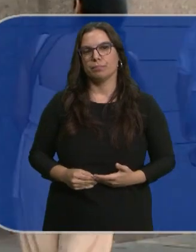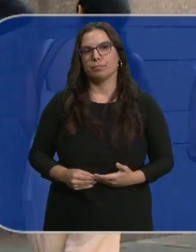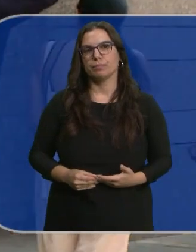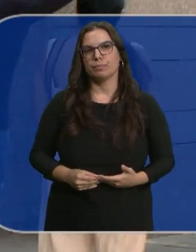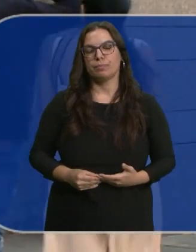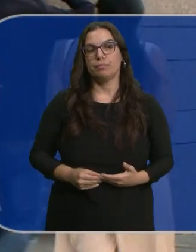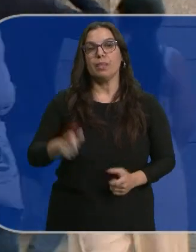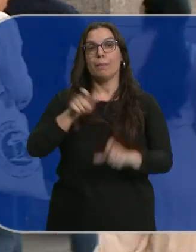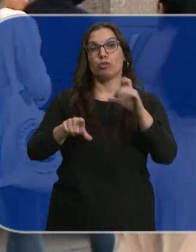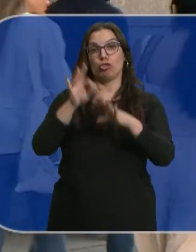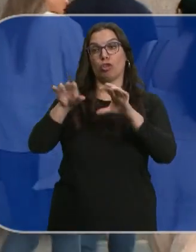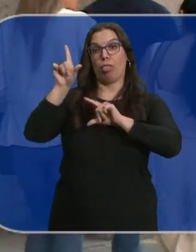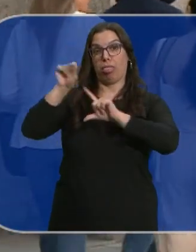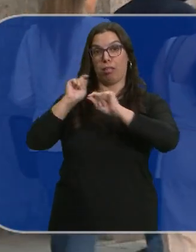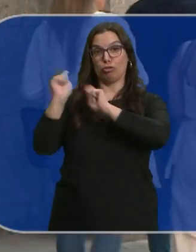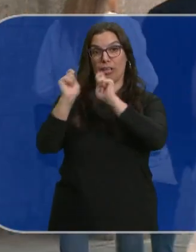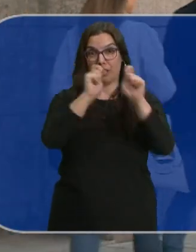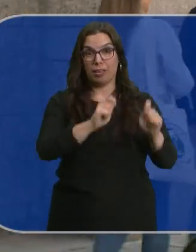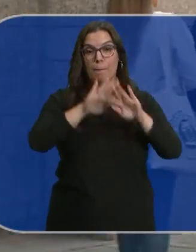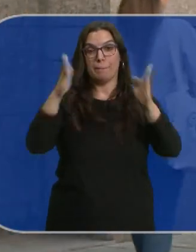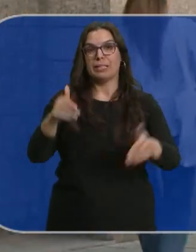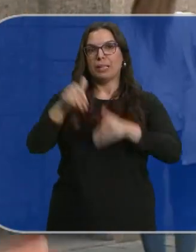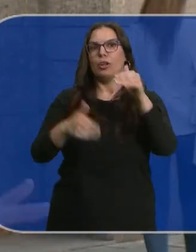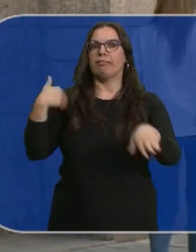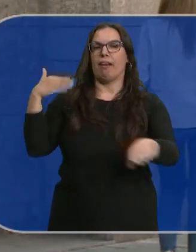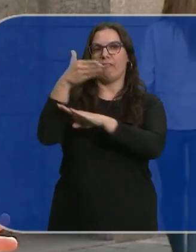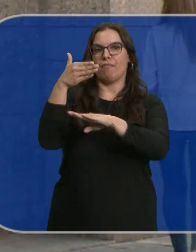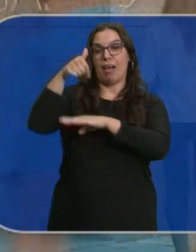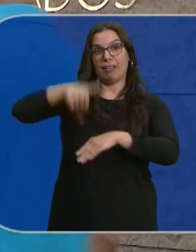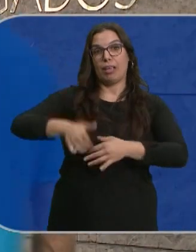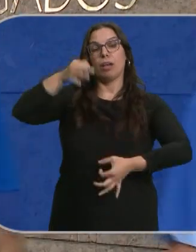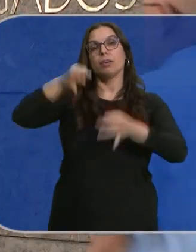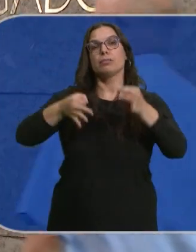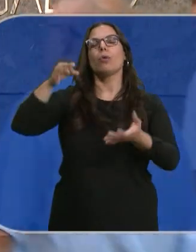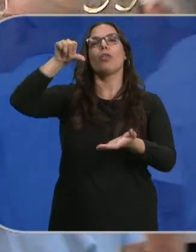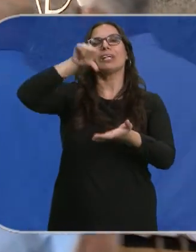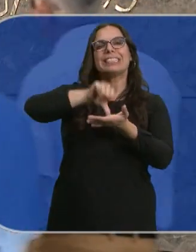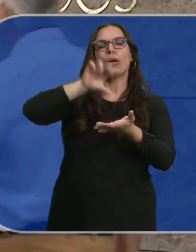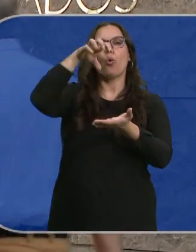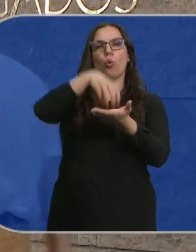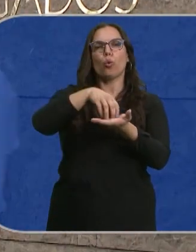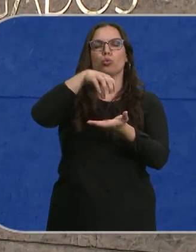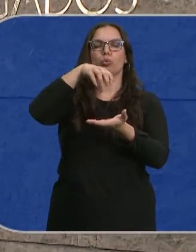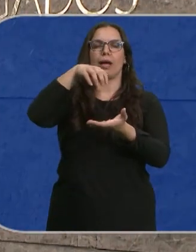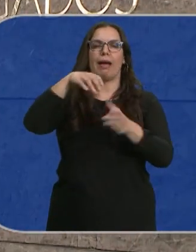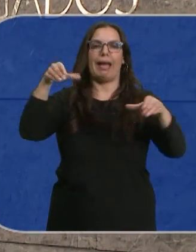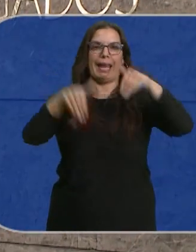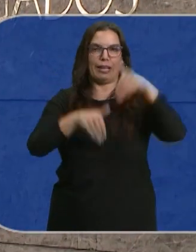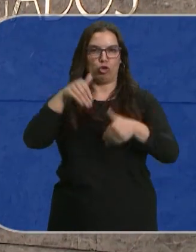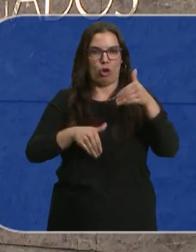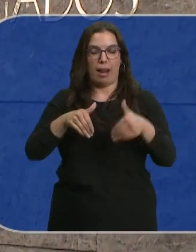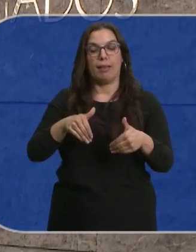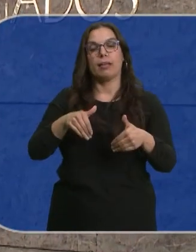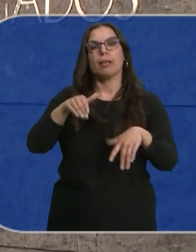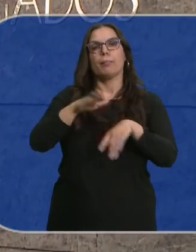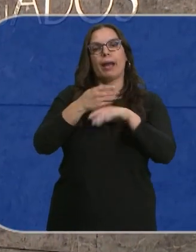Los elegidos para formar parte de las mesas ya se están acercando aquí a la Junta Electoral a presentar las alegaciones que les